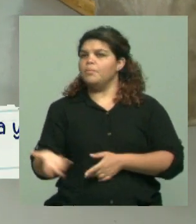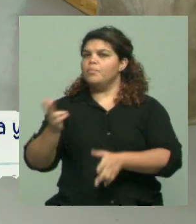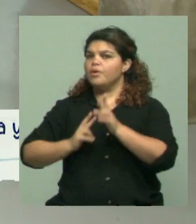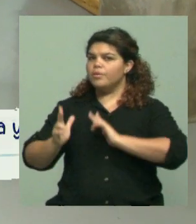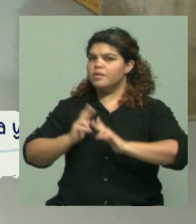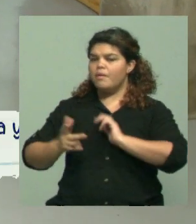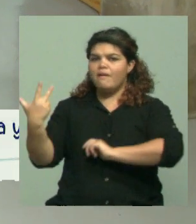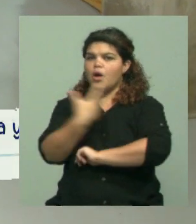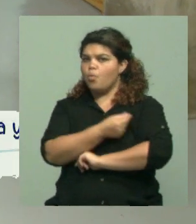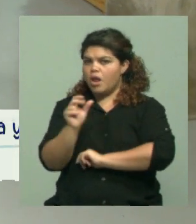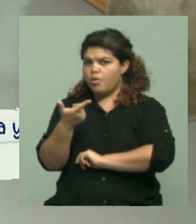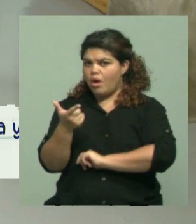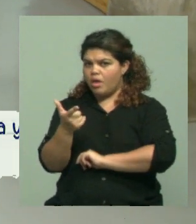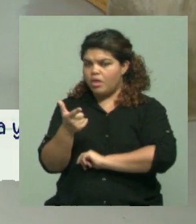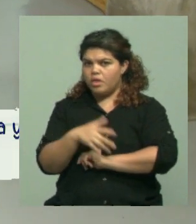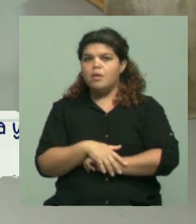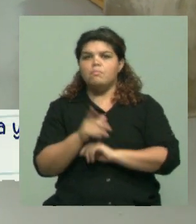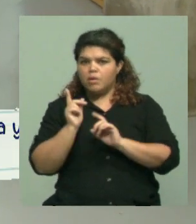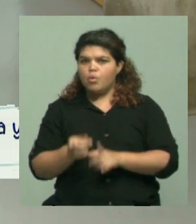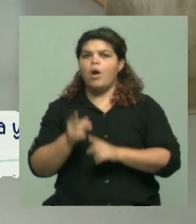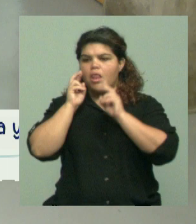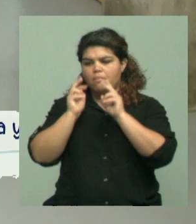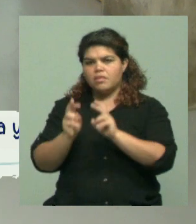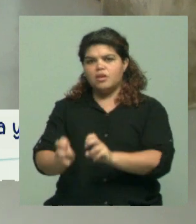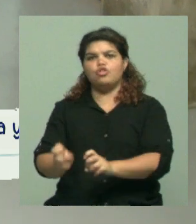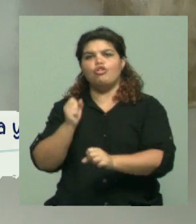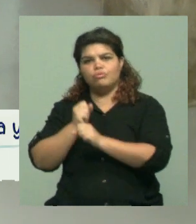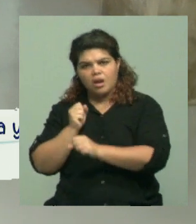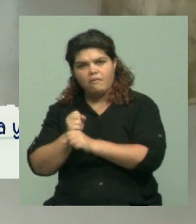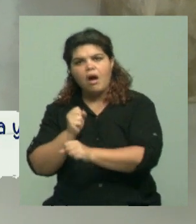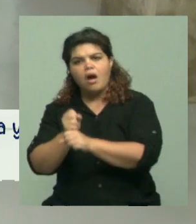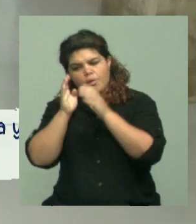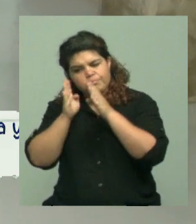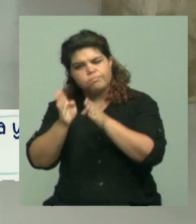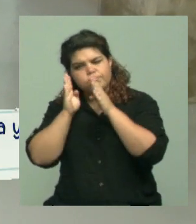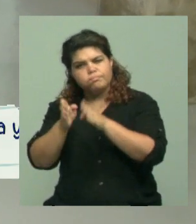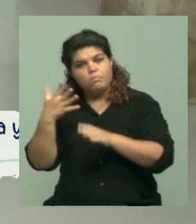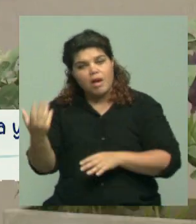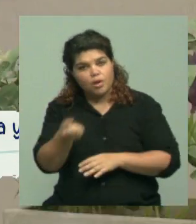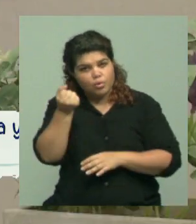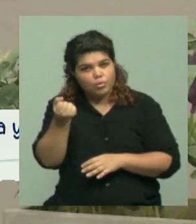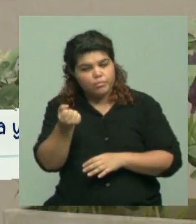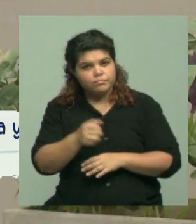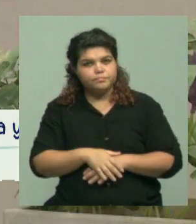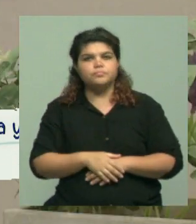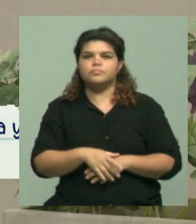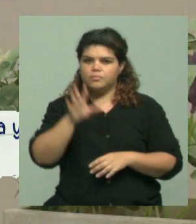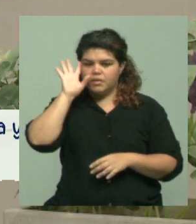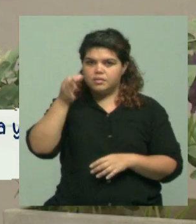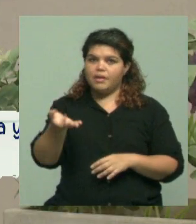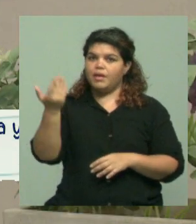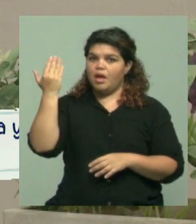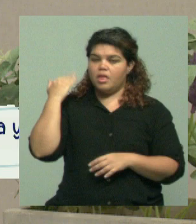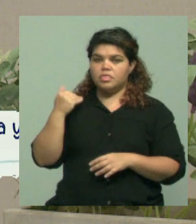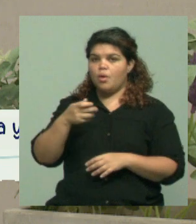pero se viene trabajando, digo, se viene haciendo investigaciones. Ustedes, de hecho, veíamos una nota de hace algún tiempo atrás que hablaba de ese